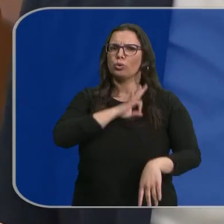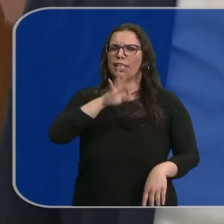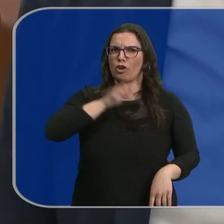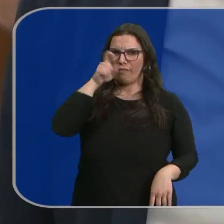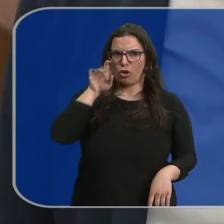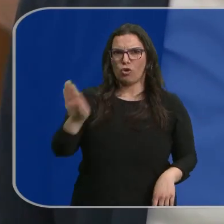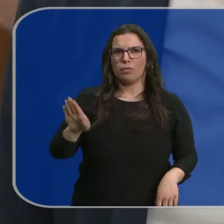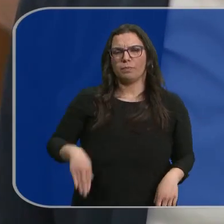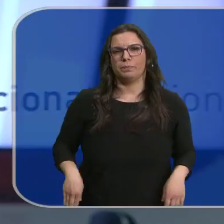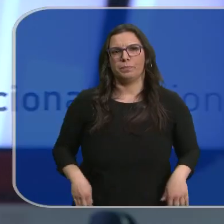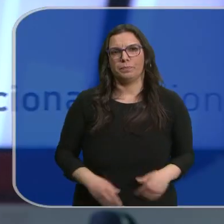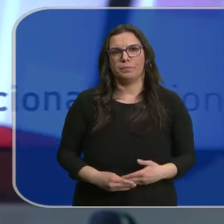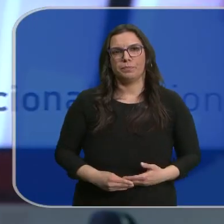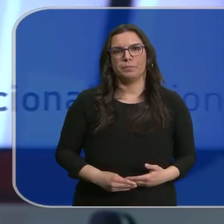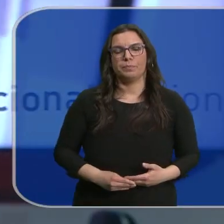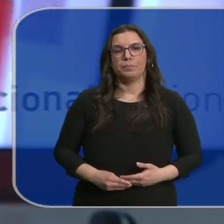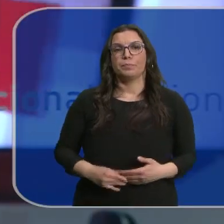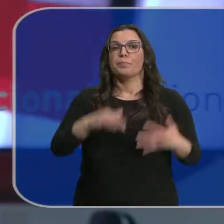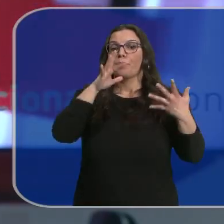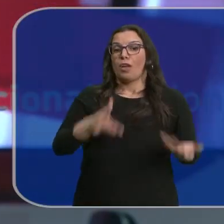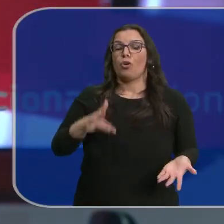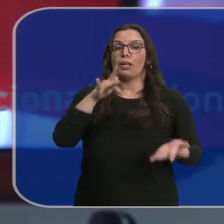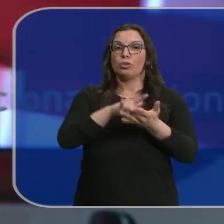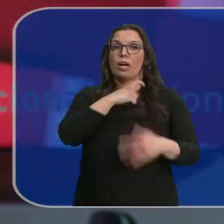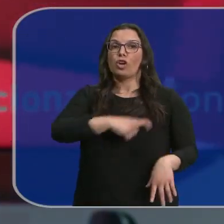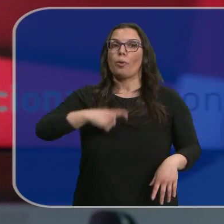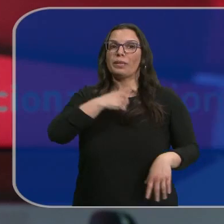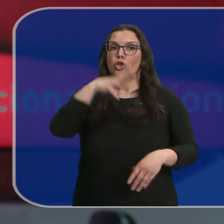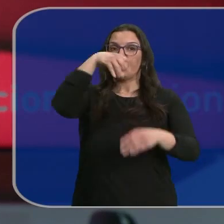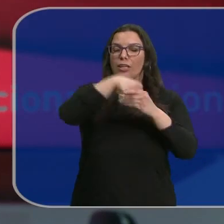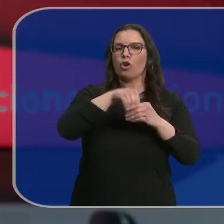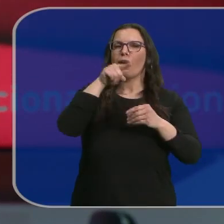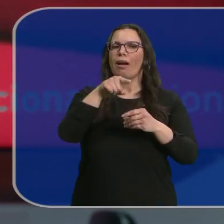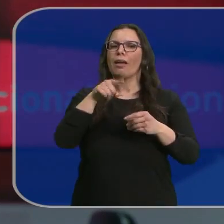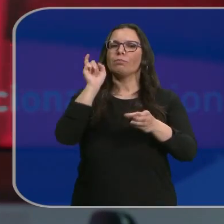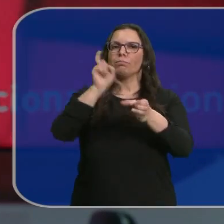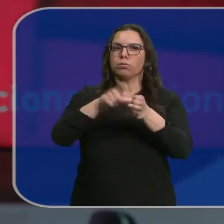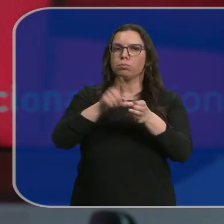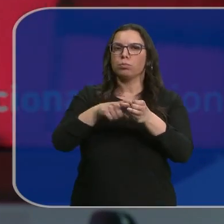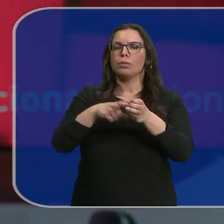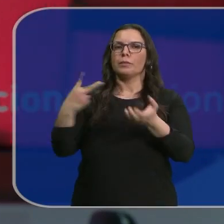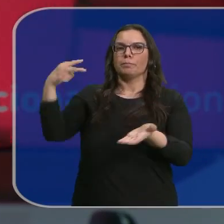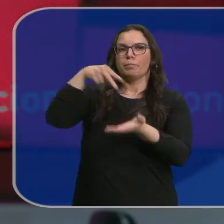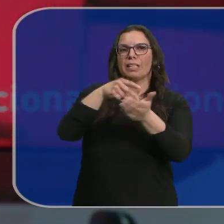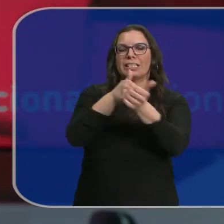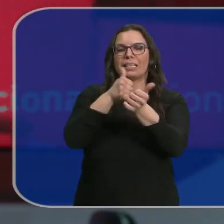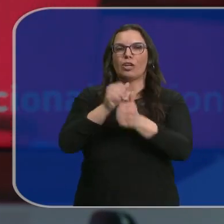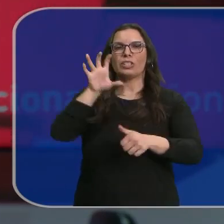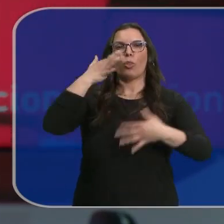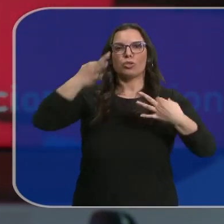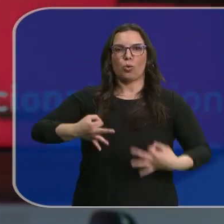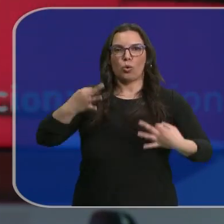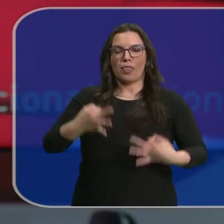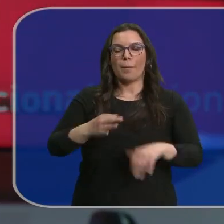Alberto Núñez Ceijó. A esta hora se está celebrando la Comisión de Interior en la que comparece a petición propia el secretario de Estado de